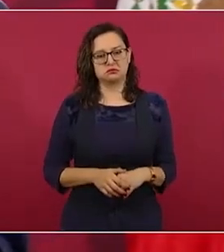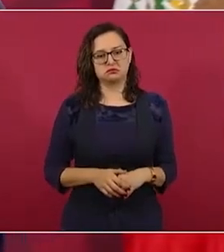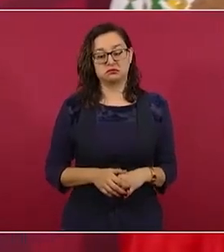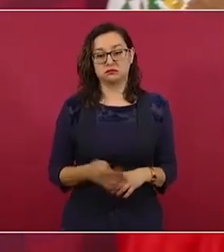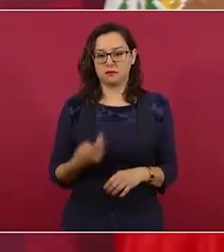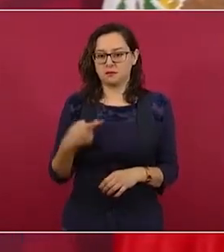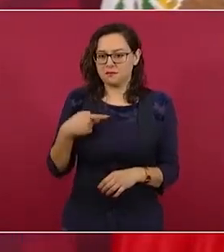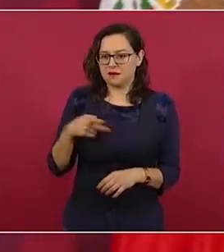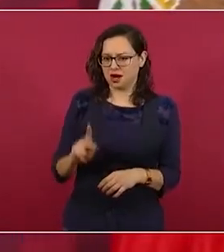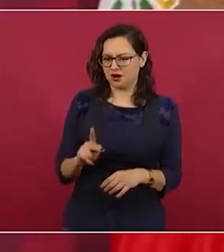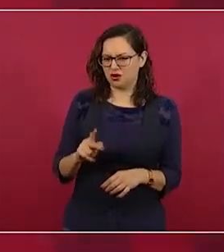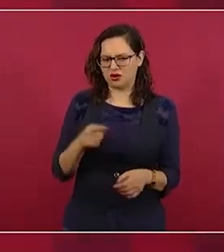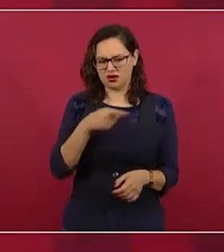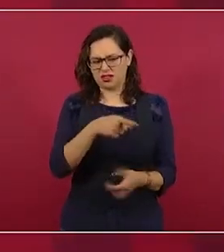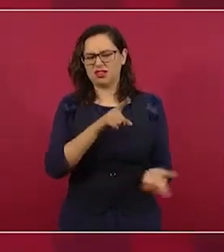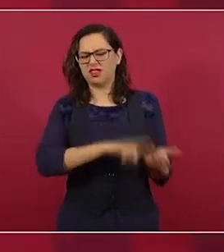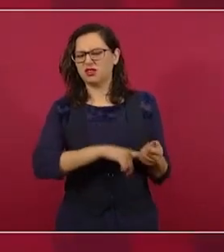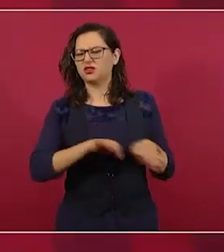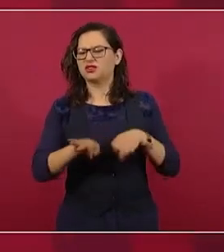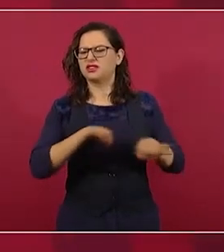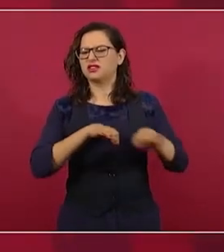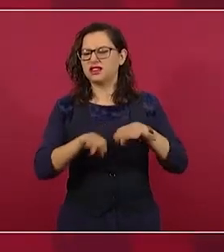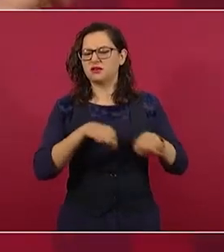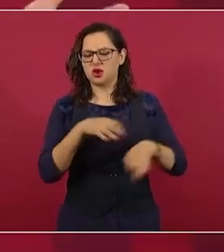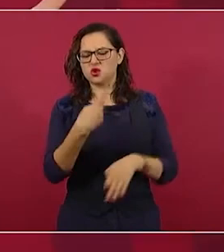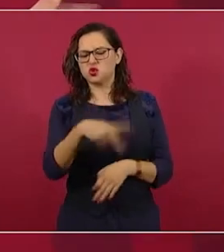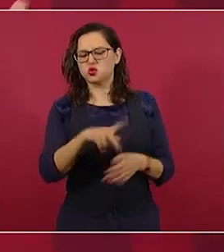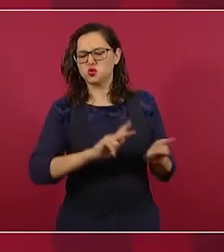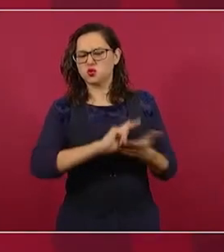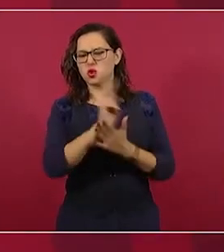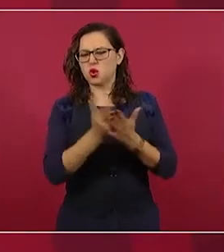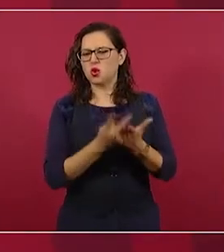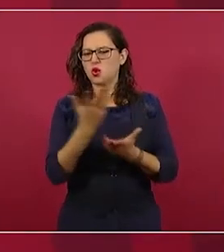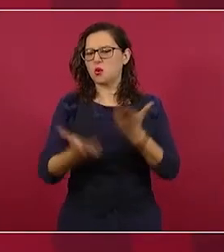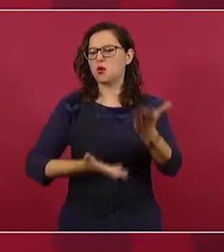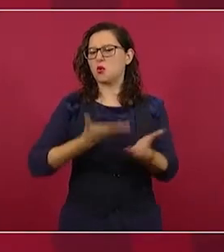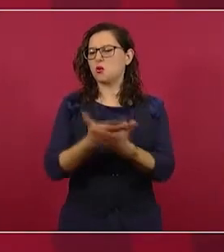Pero, ¿y cuál es la propuesta?